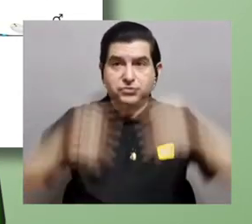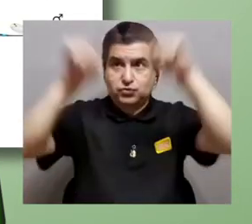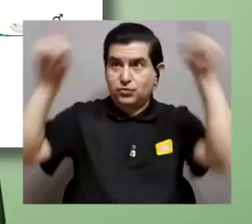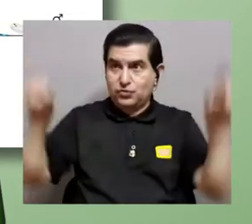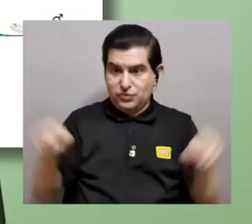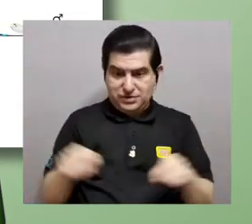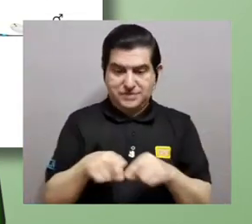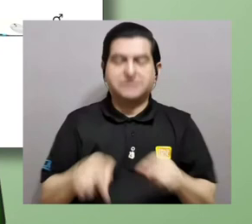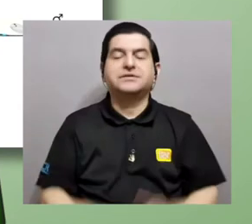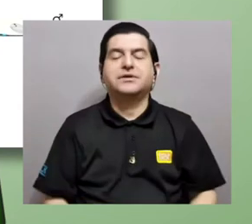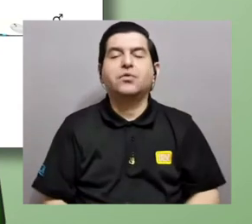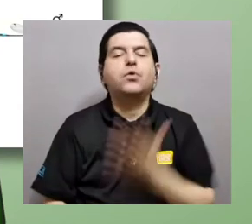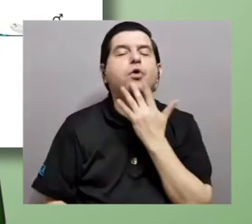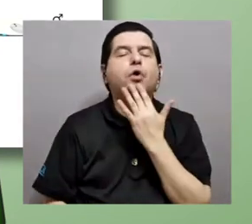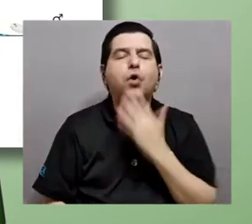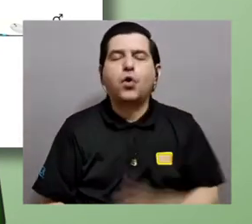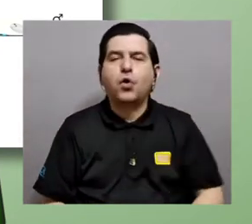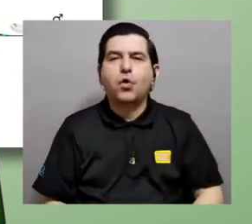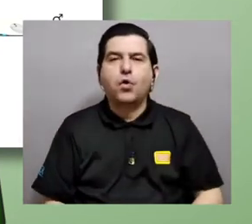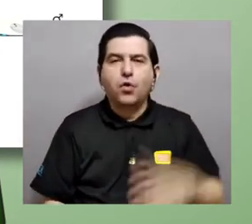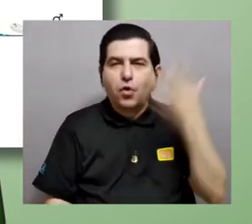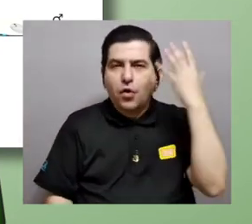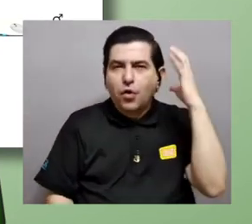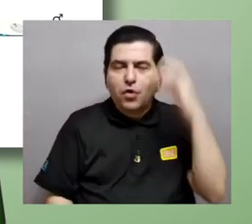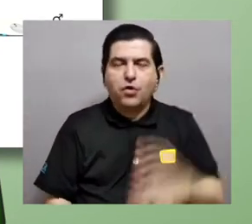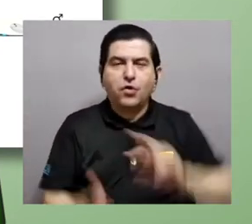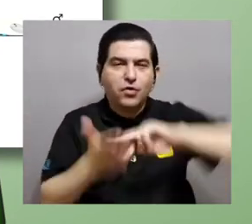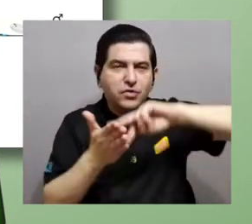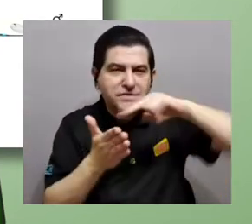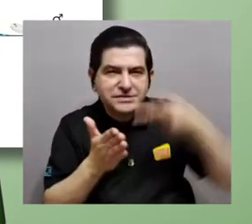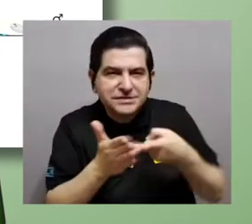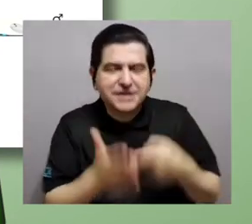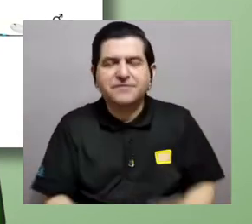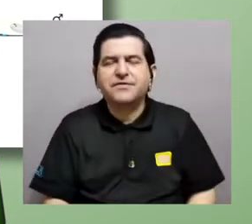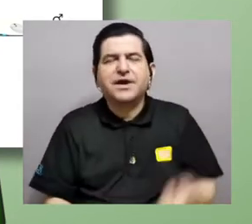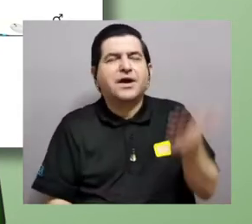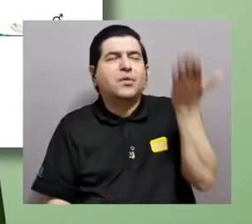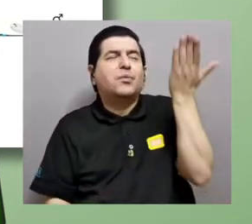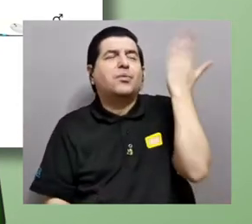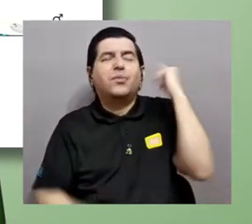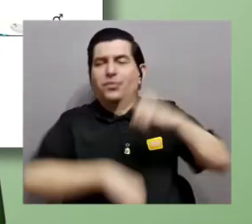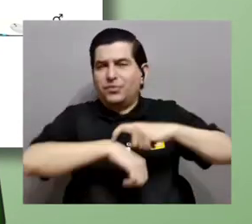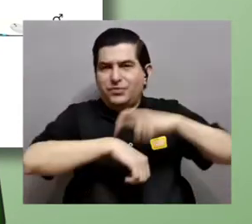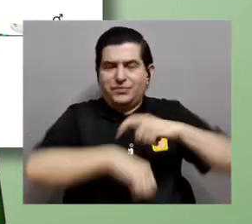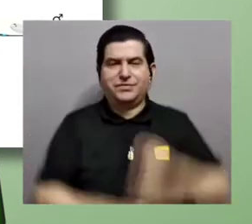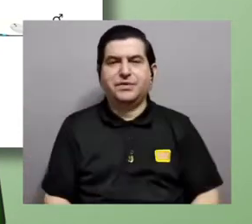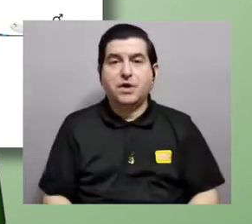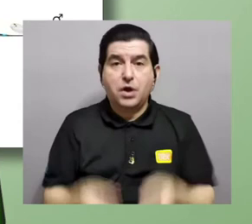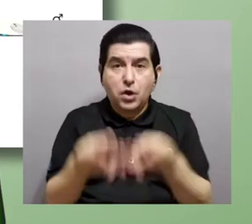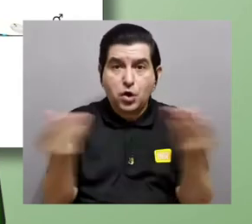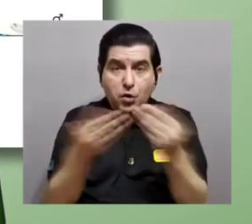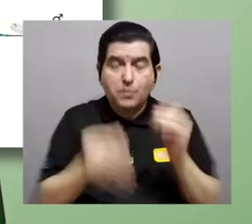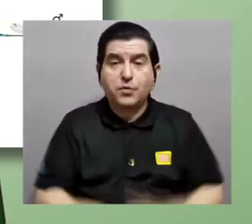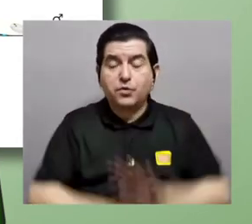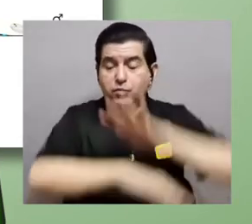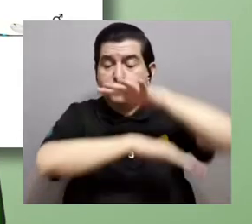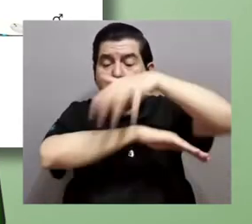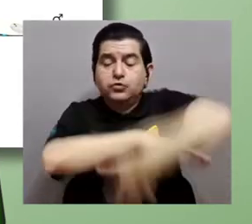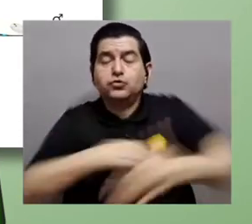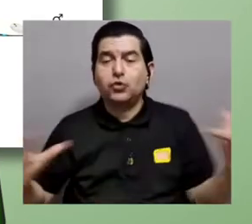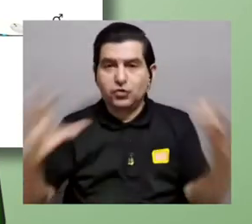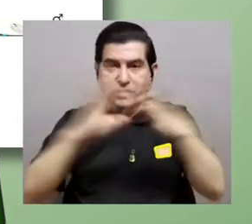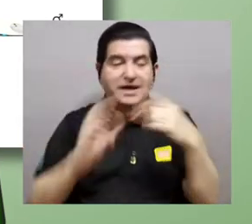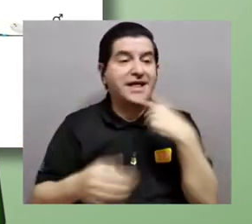El color amarillo representa la situación que consideramos fue ancestral, en la que producto de la cascada sexual que he